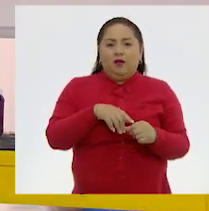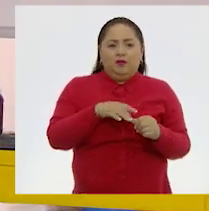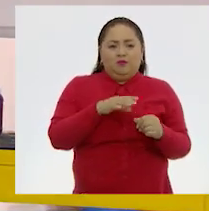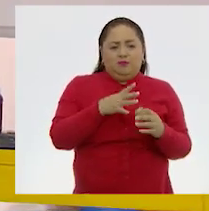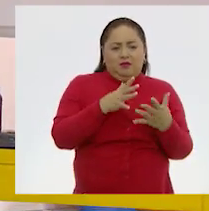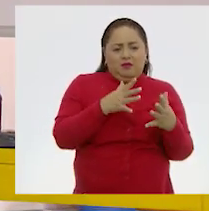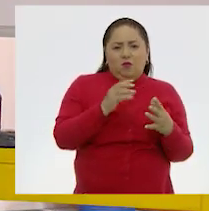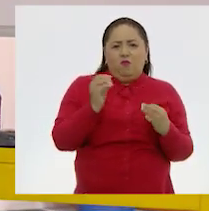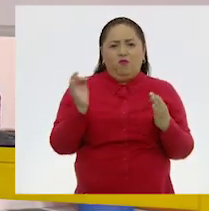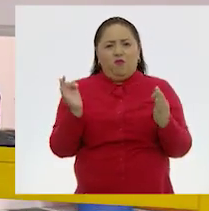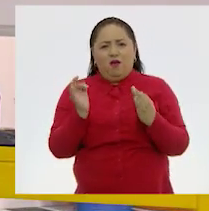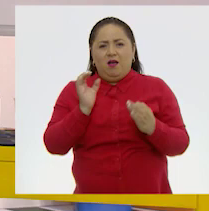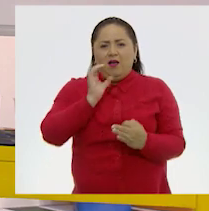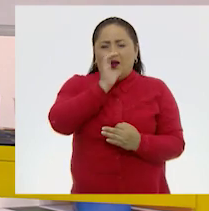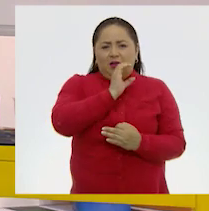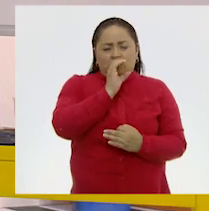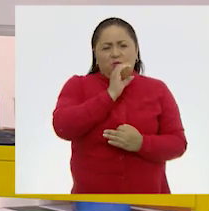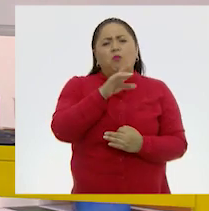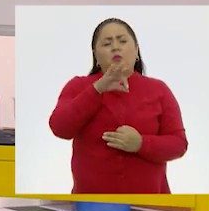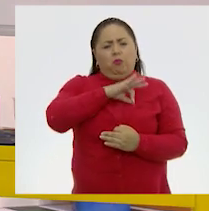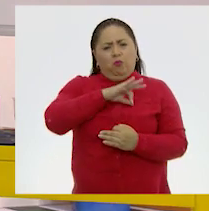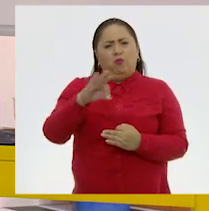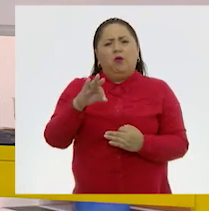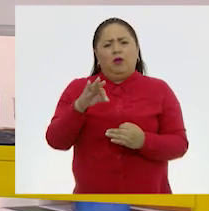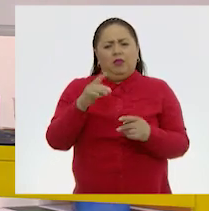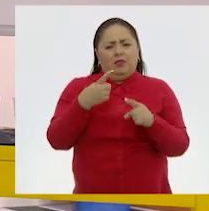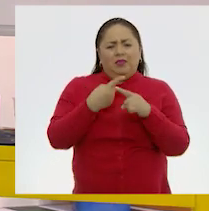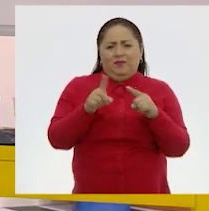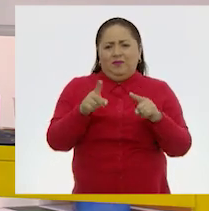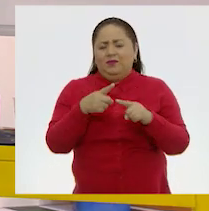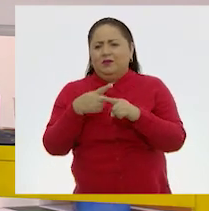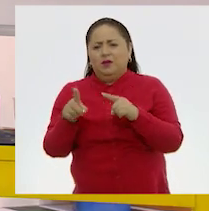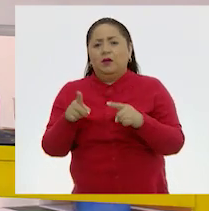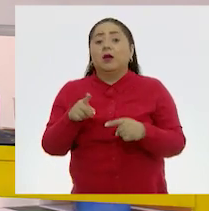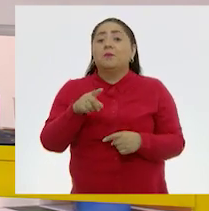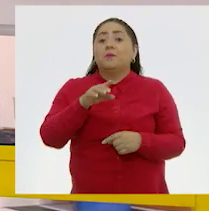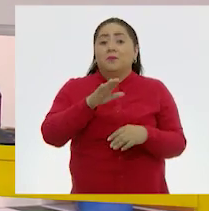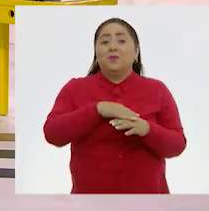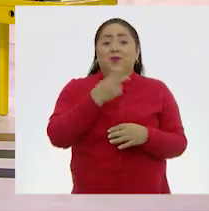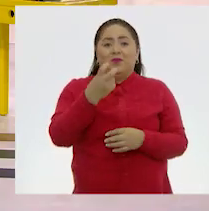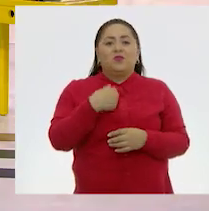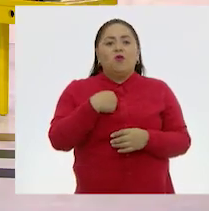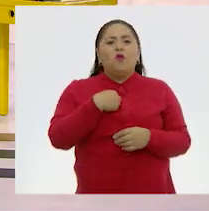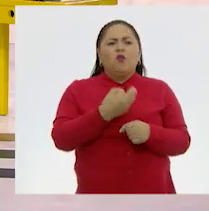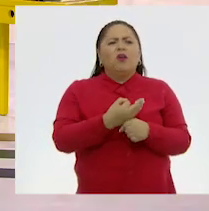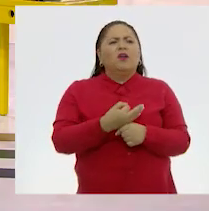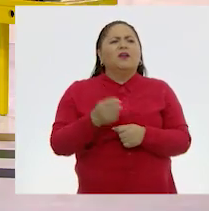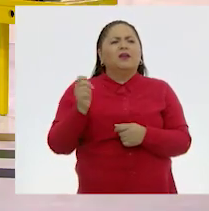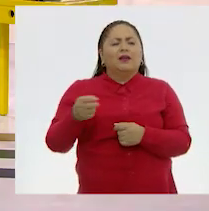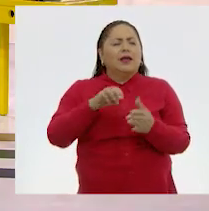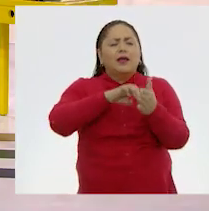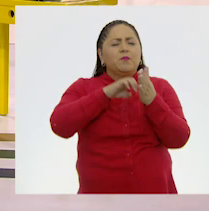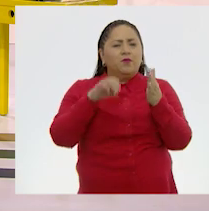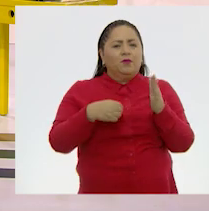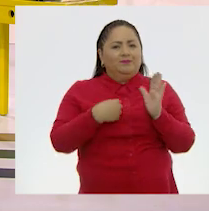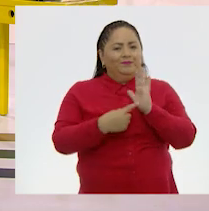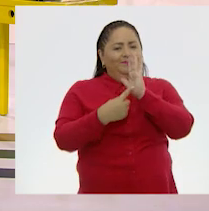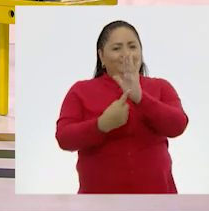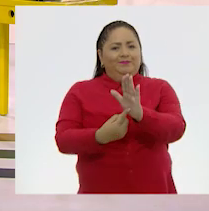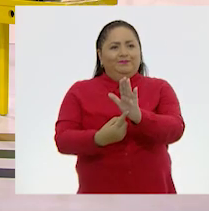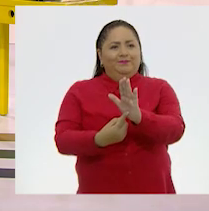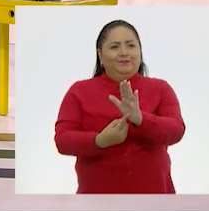o fríos puede hacer una gran diferencia. Justamente yo te traigo como ejemplo